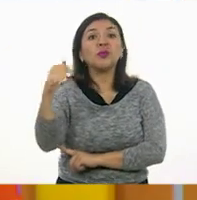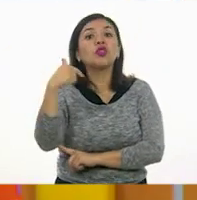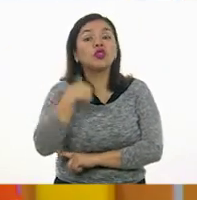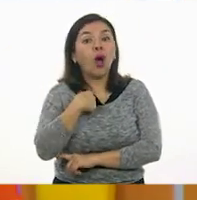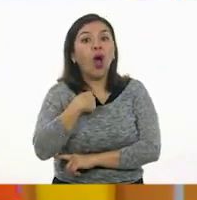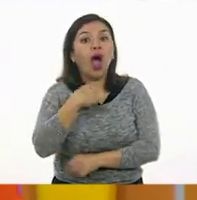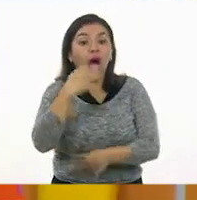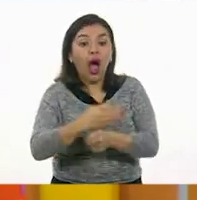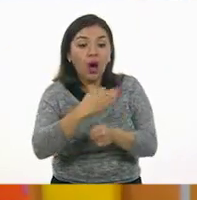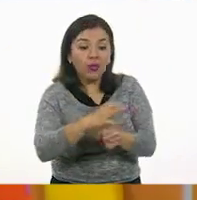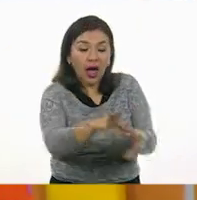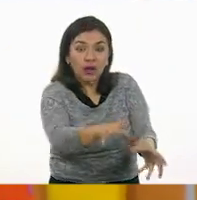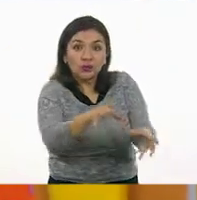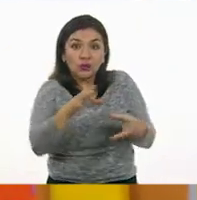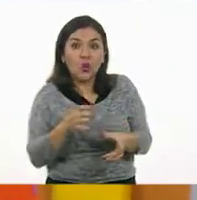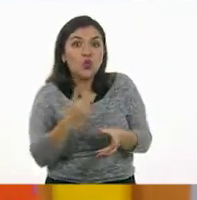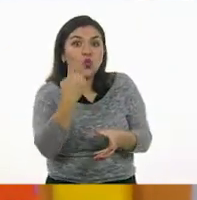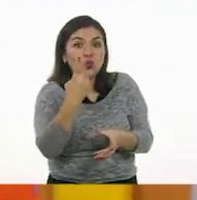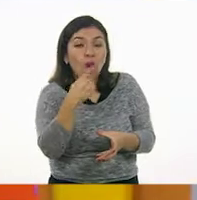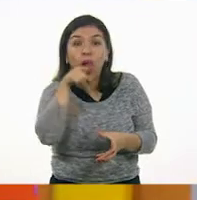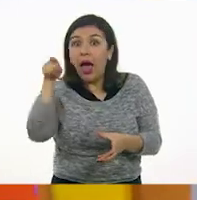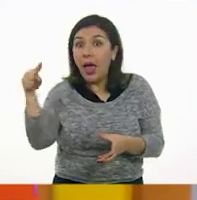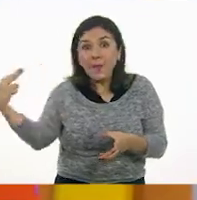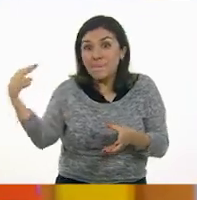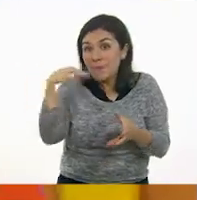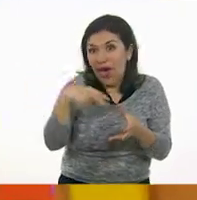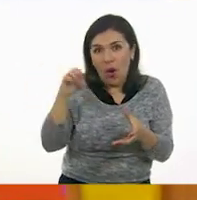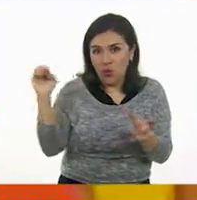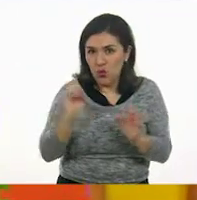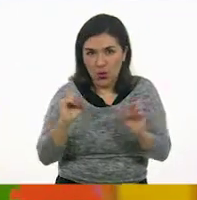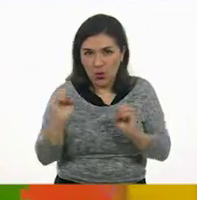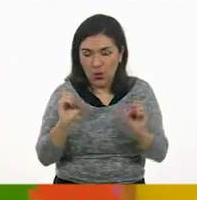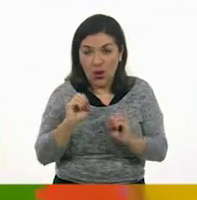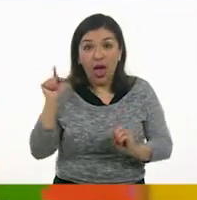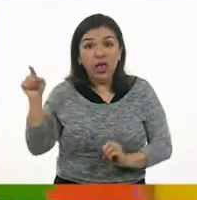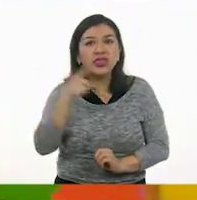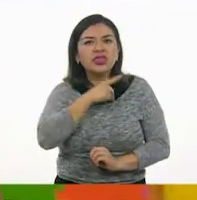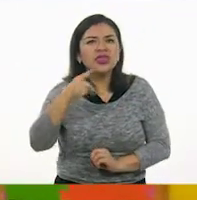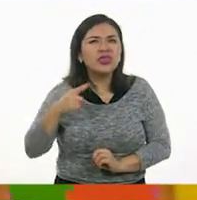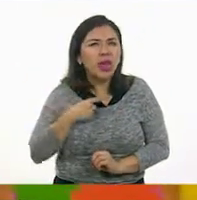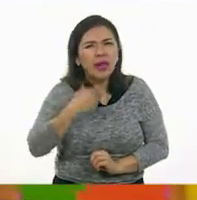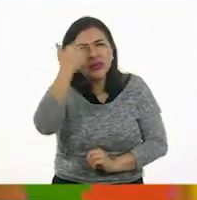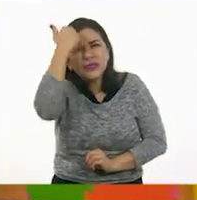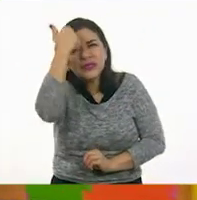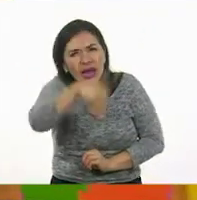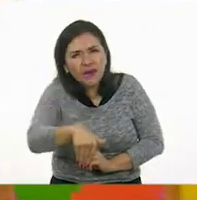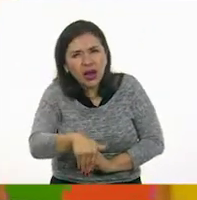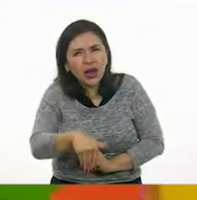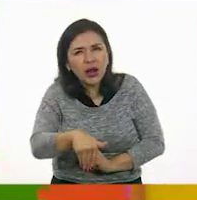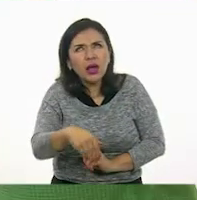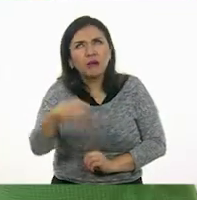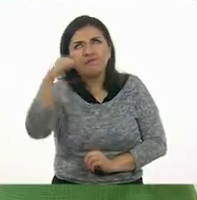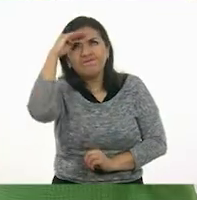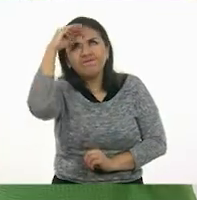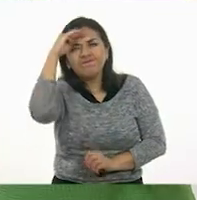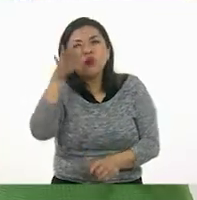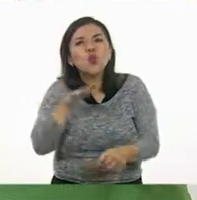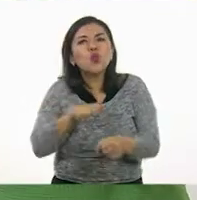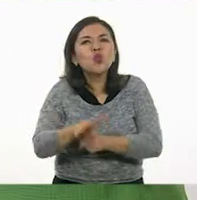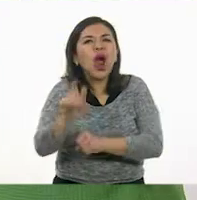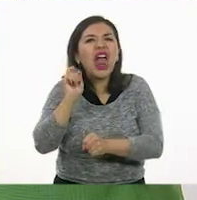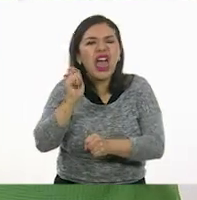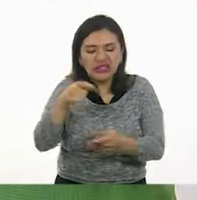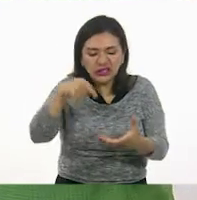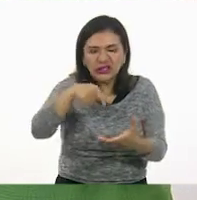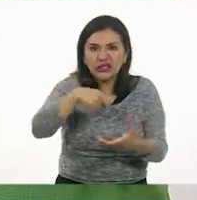geométrico, niñas y niños, sin que Oscar vea. Y él tiene que adivinar qué cuerpo geométrico